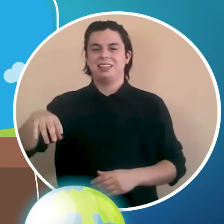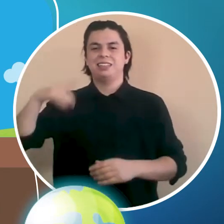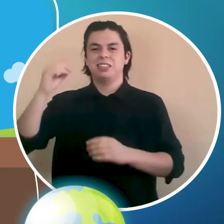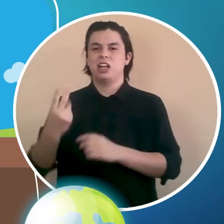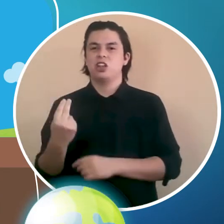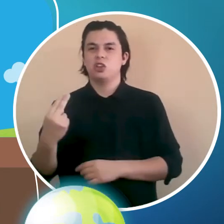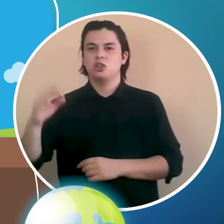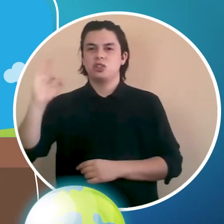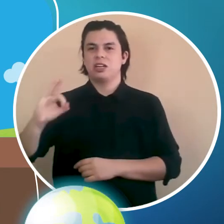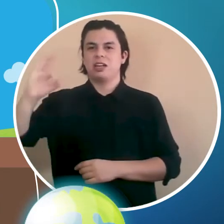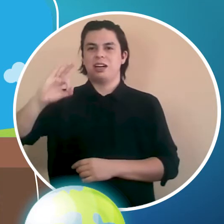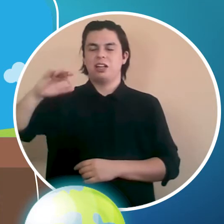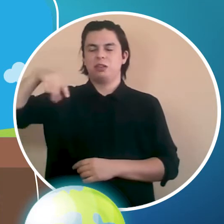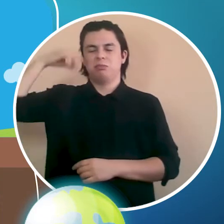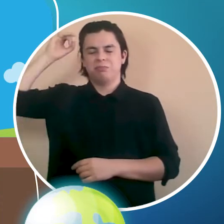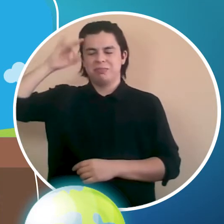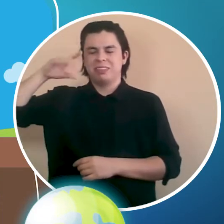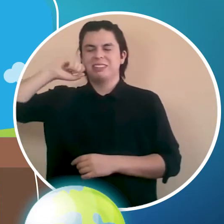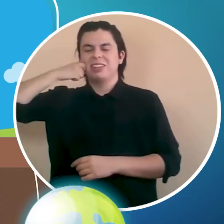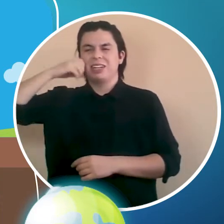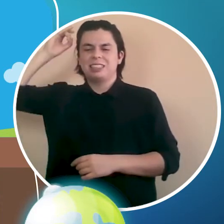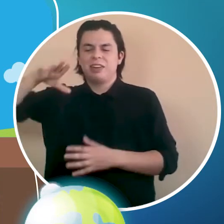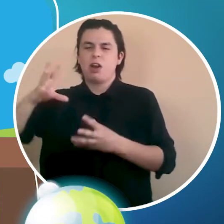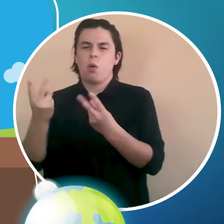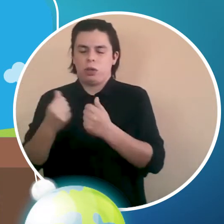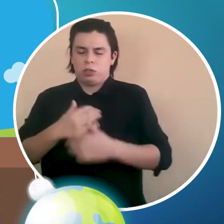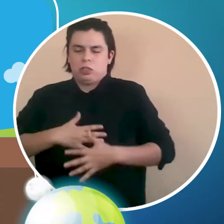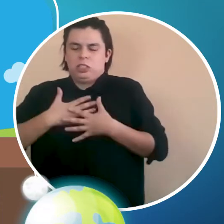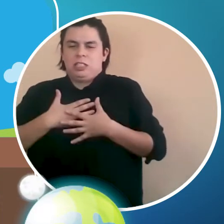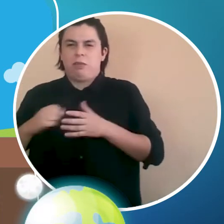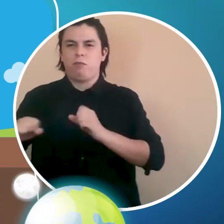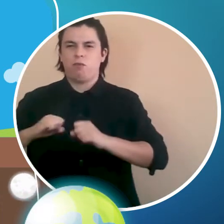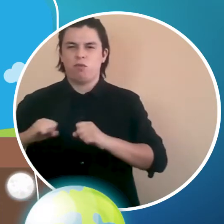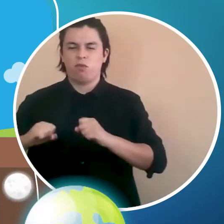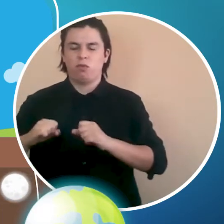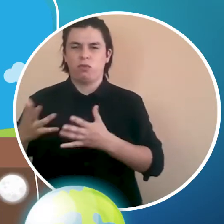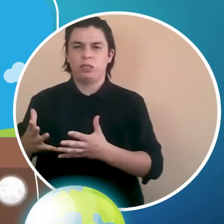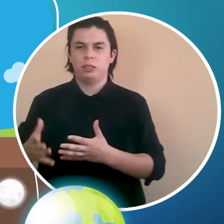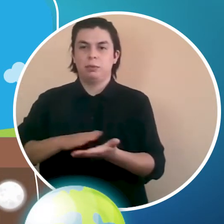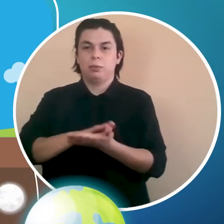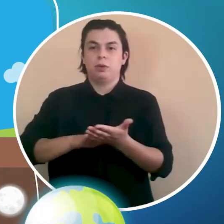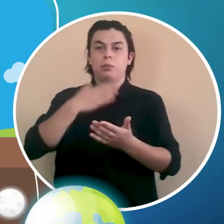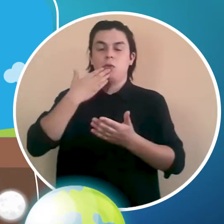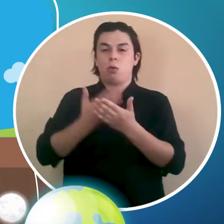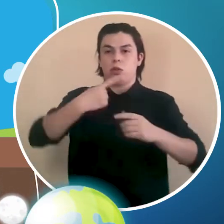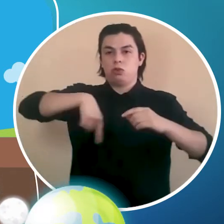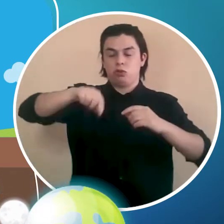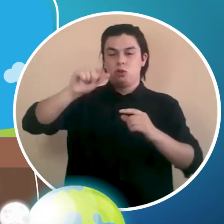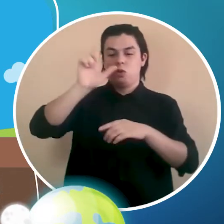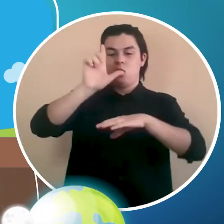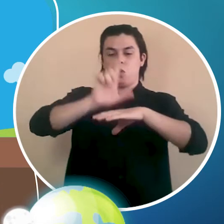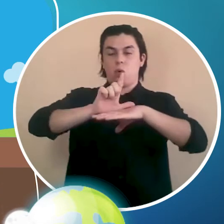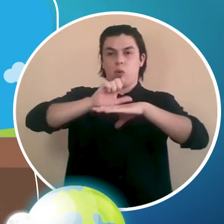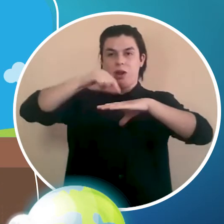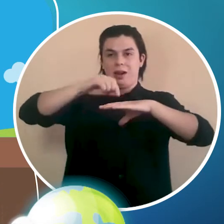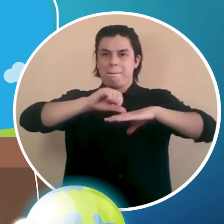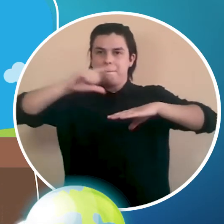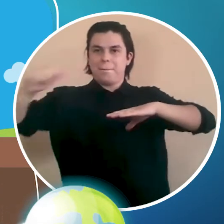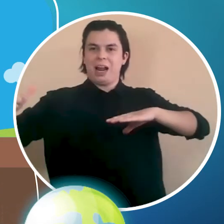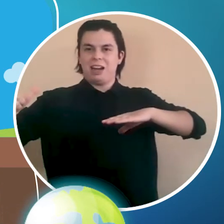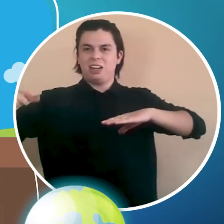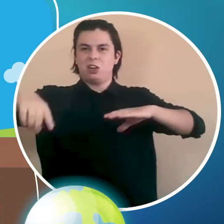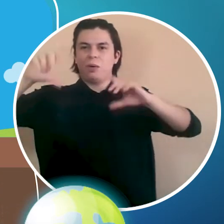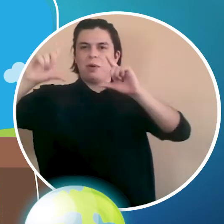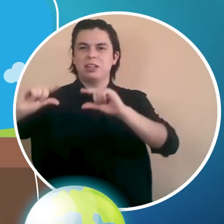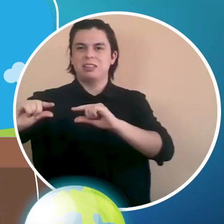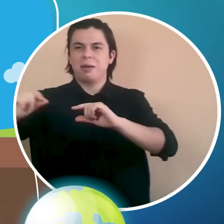Es por eso que para un mismo evento sísmico, a medida que nos alejamos del epicentro, la intensidad es menor. Recuerden